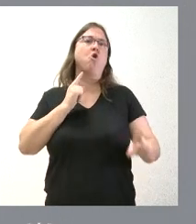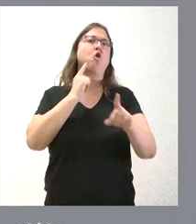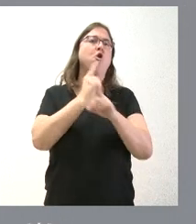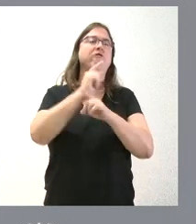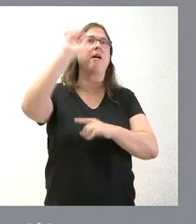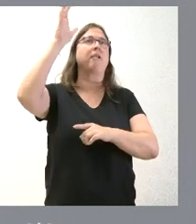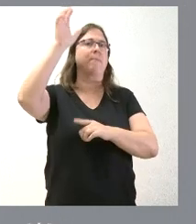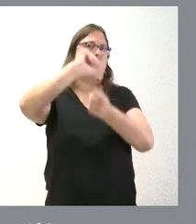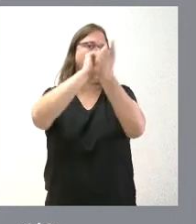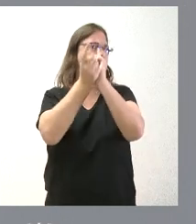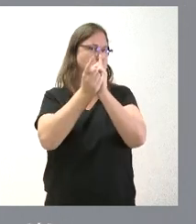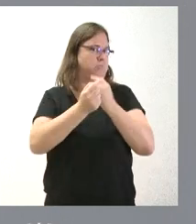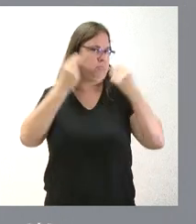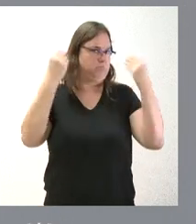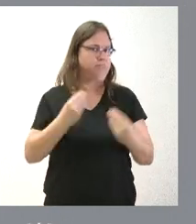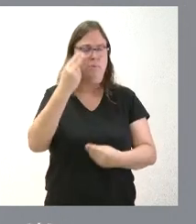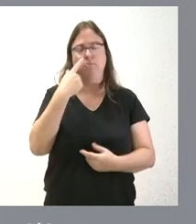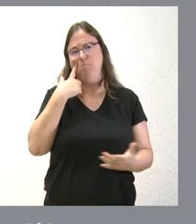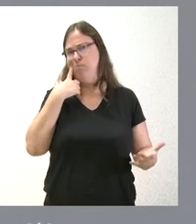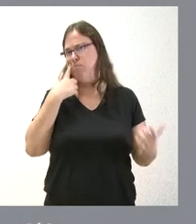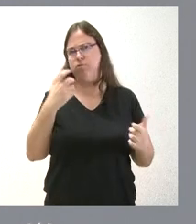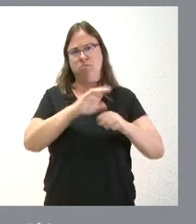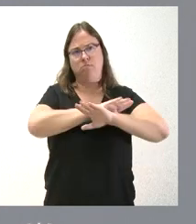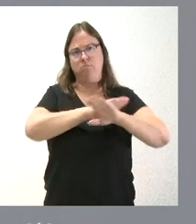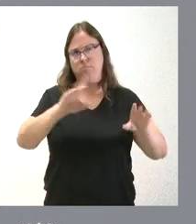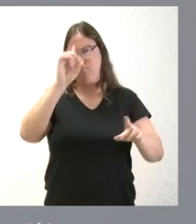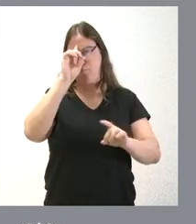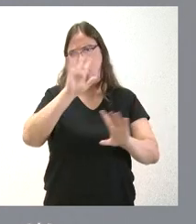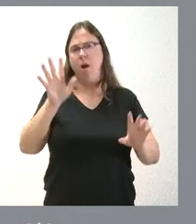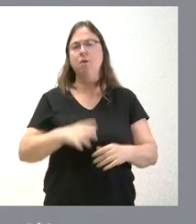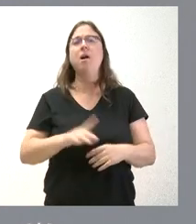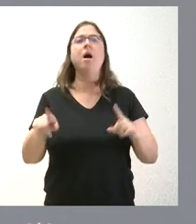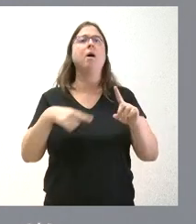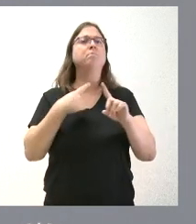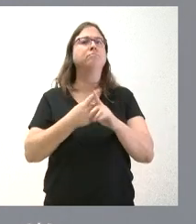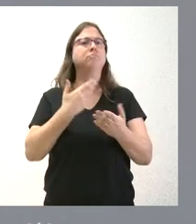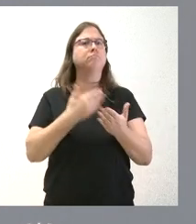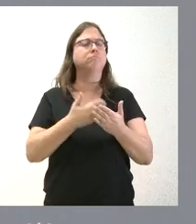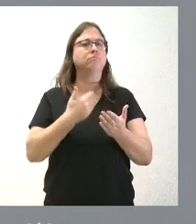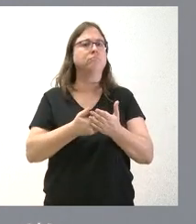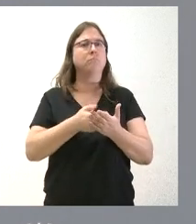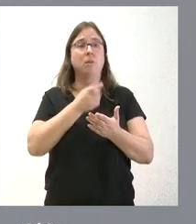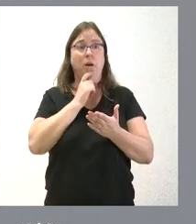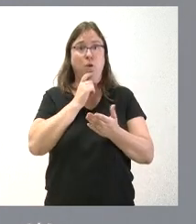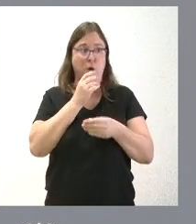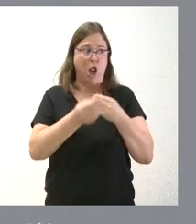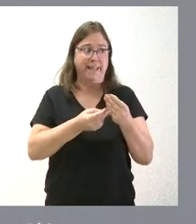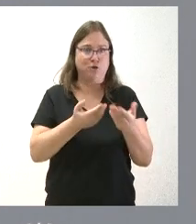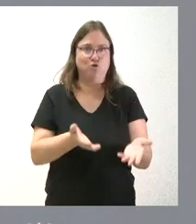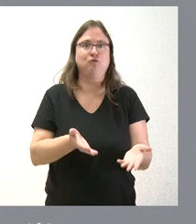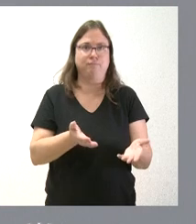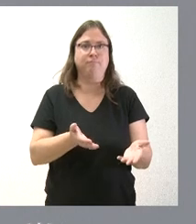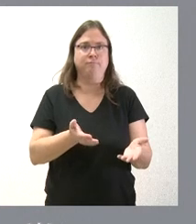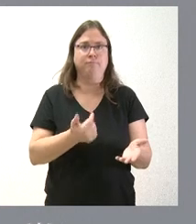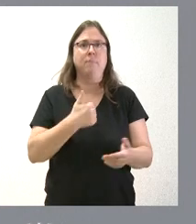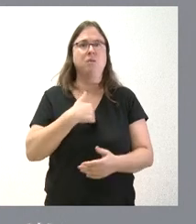cambio del clima. Esto es muy evidente y, además, se demuestra por la vía de los hechos. Yo